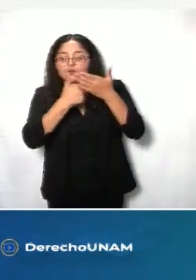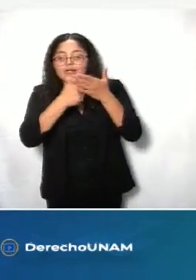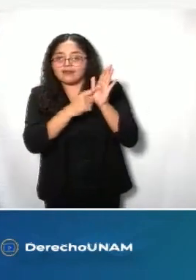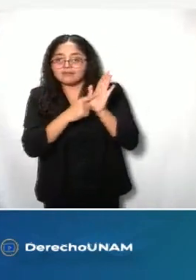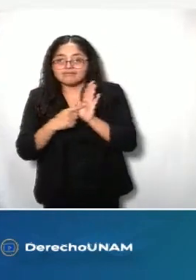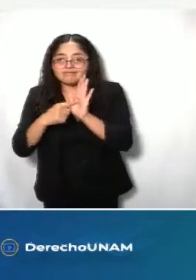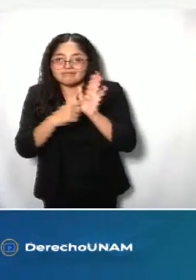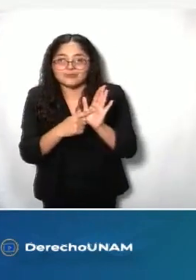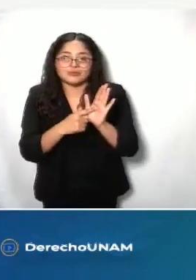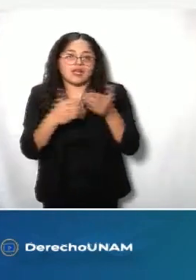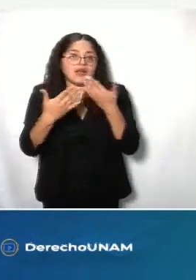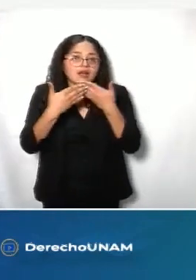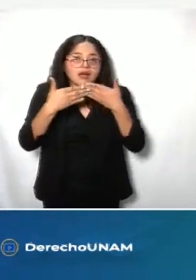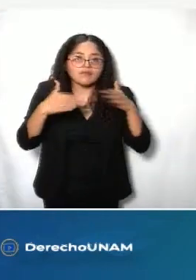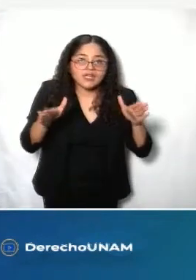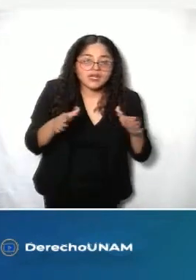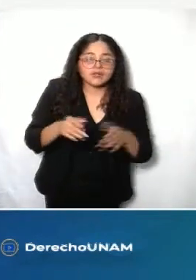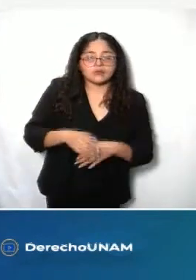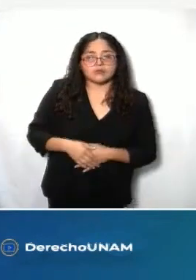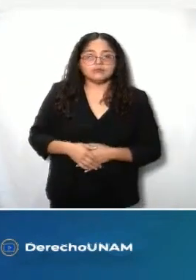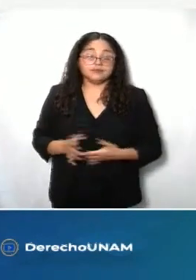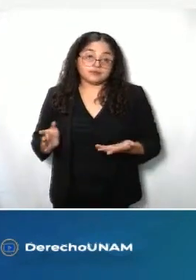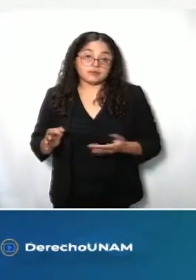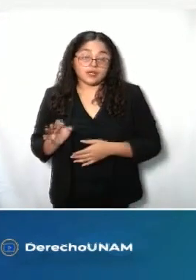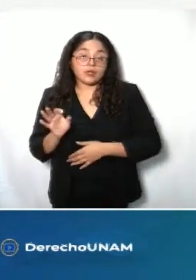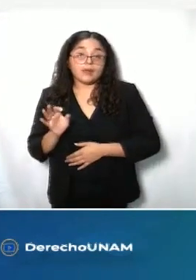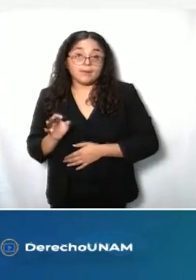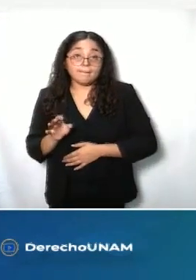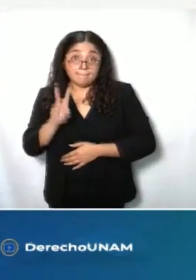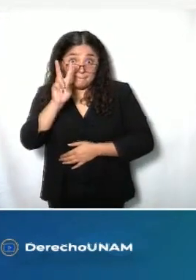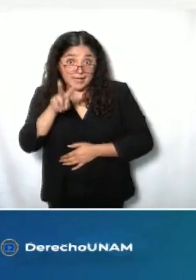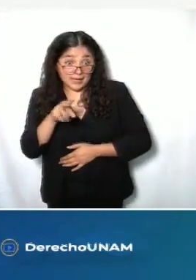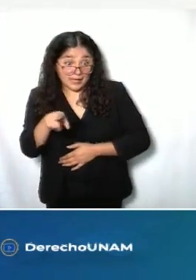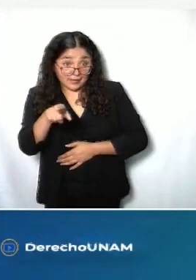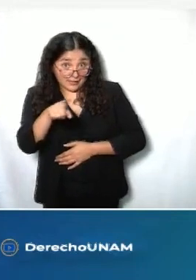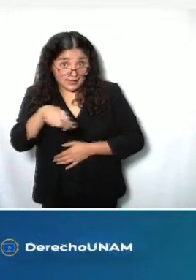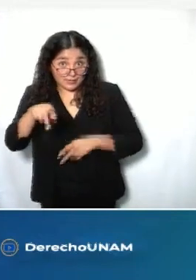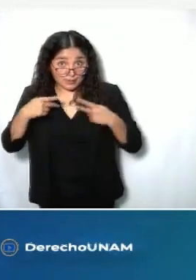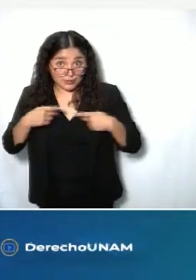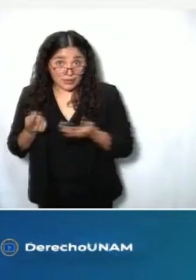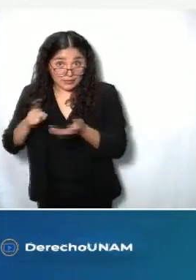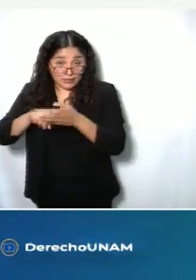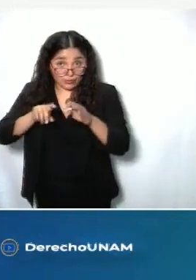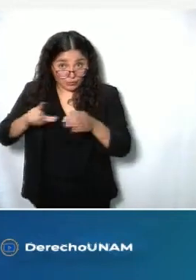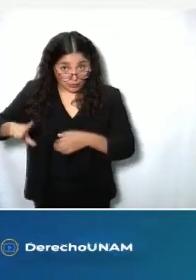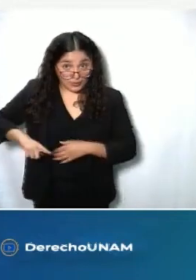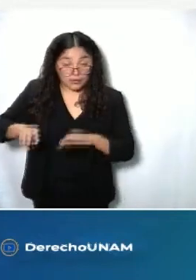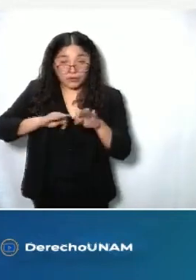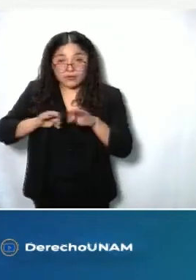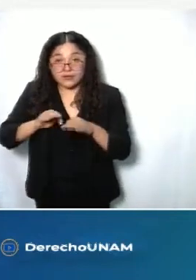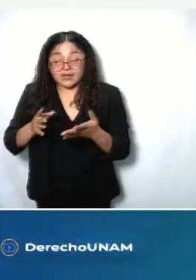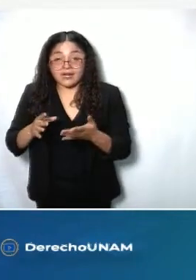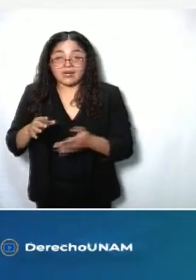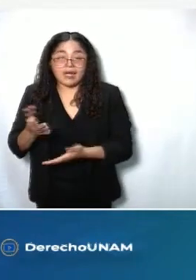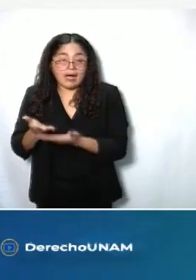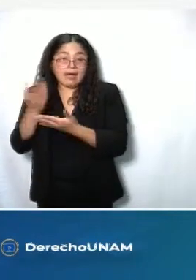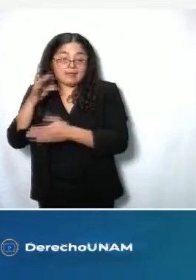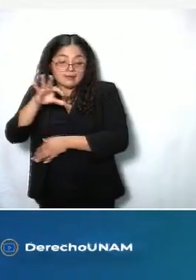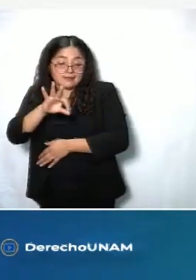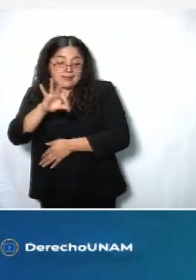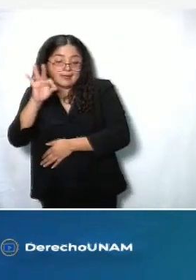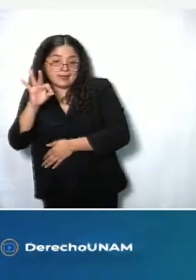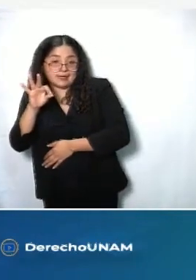ciudadanos que los eligieron o que están ahí por un mandato de la ley que ha sido aprobada de manera soberana y que tienen la